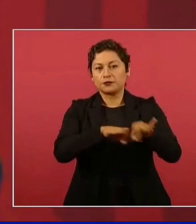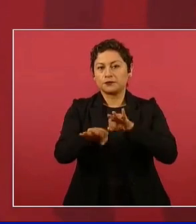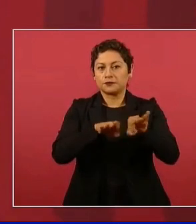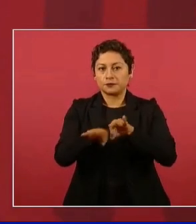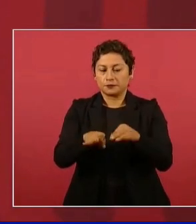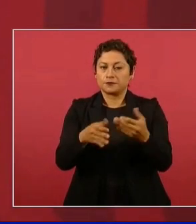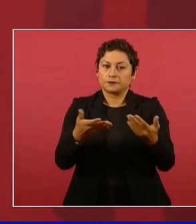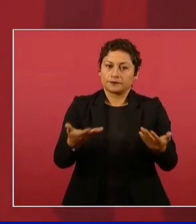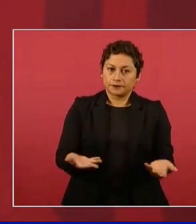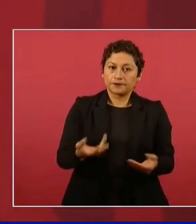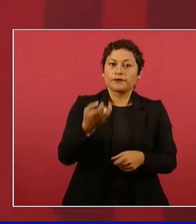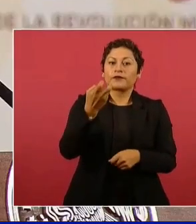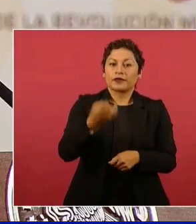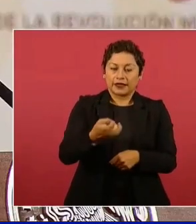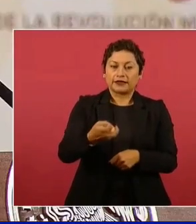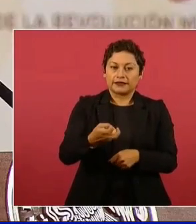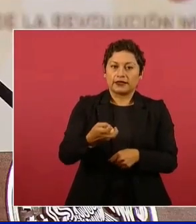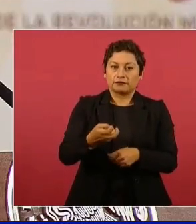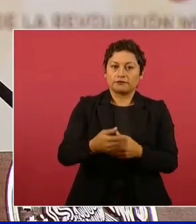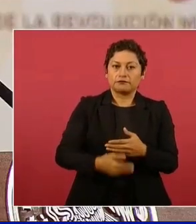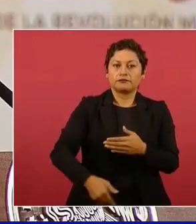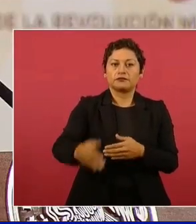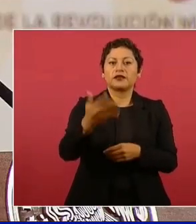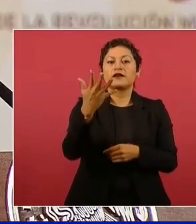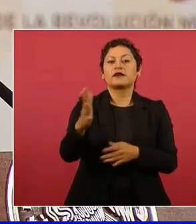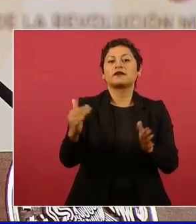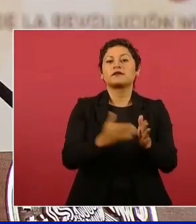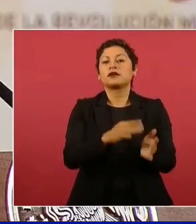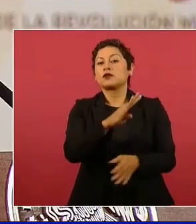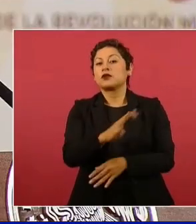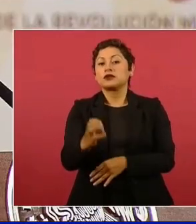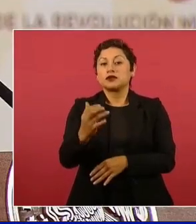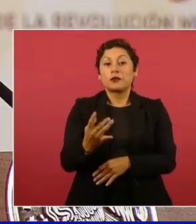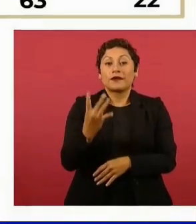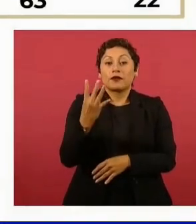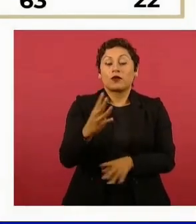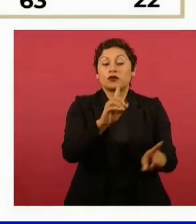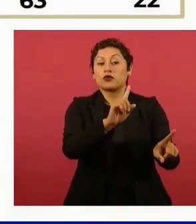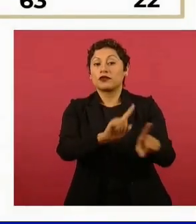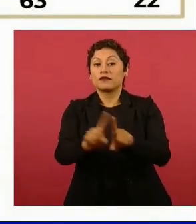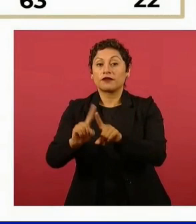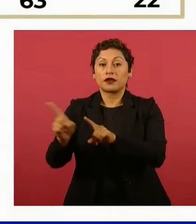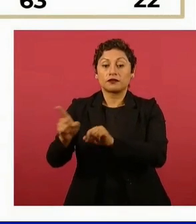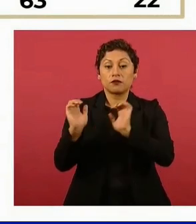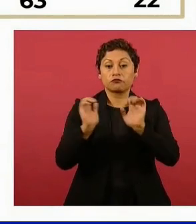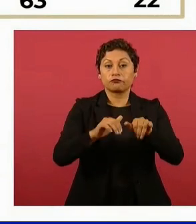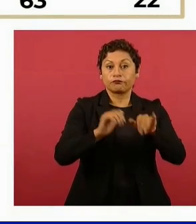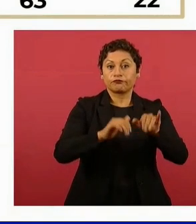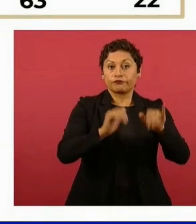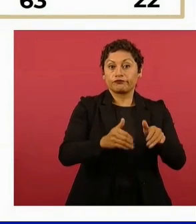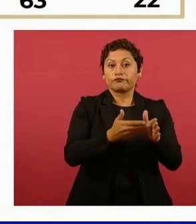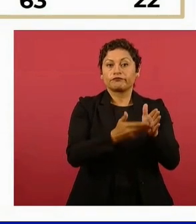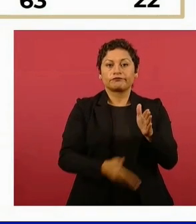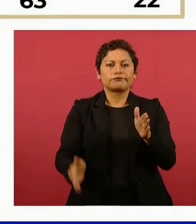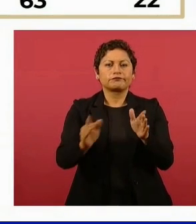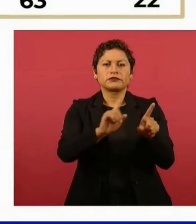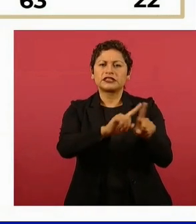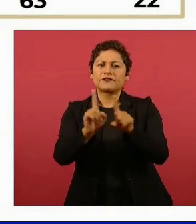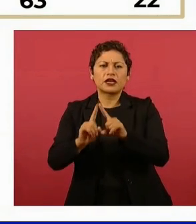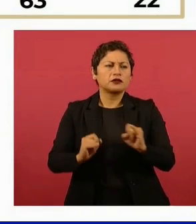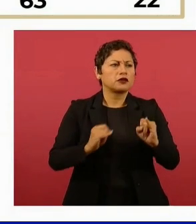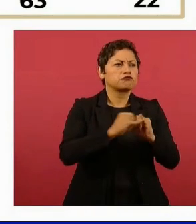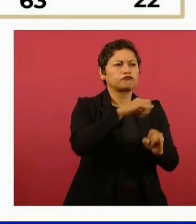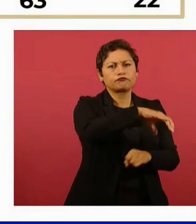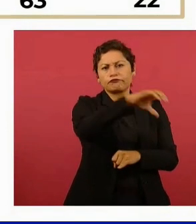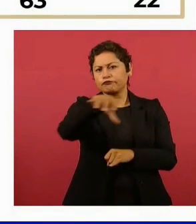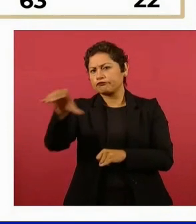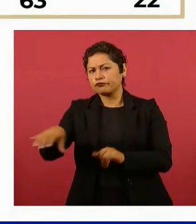permanente, son 10 mil 454 plazas vacantes que están distribuidas entre las instituciones, los